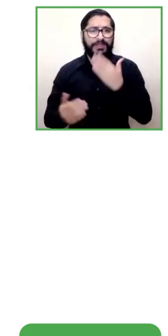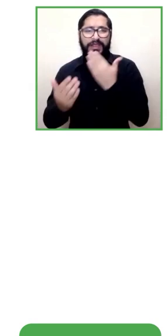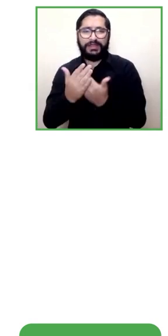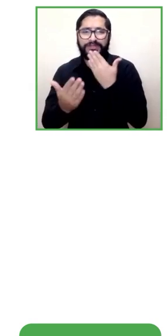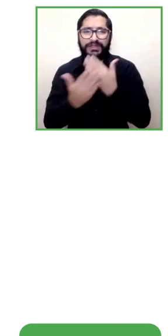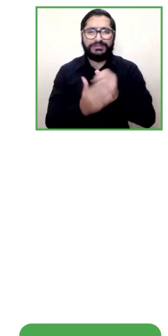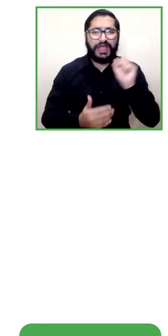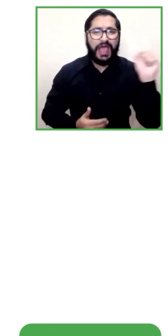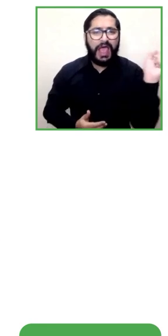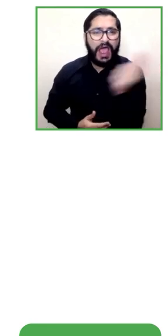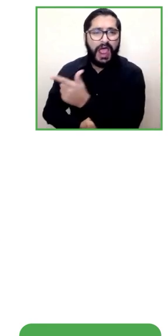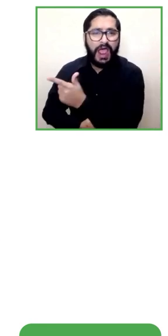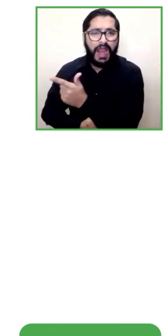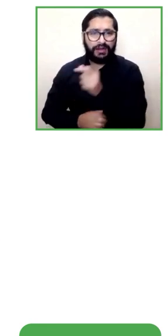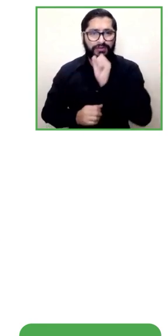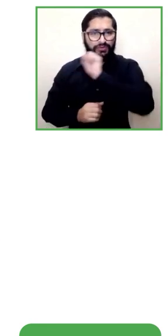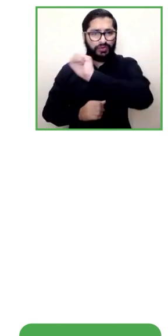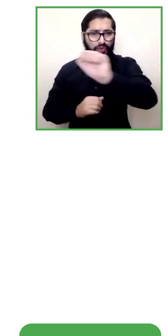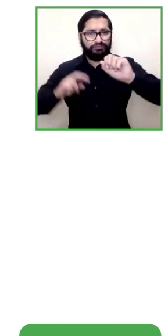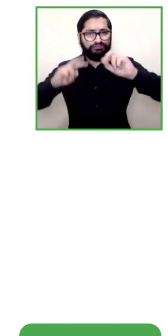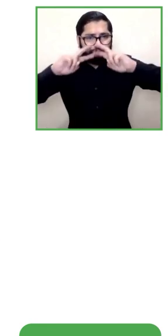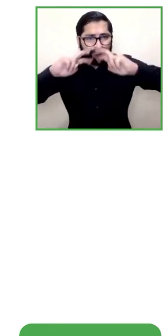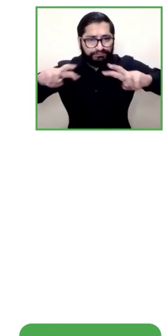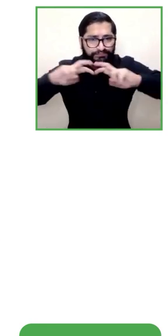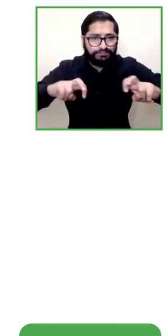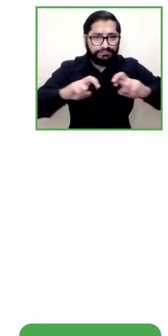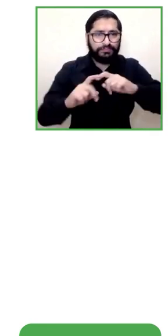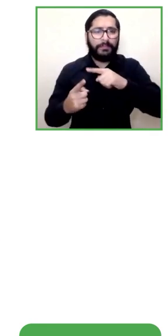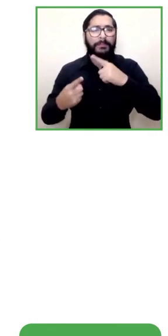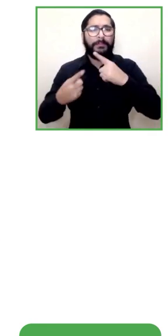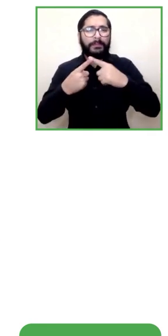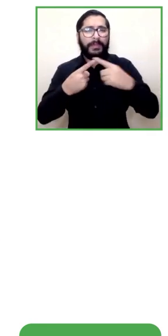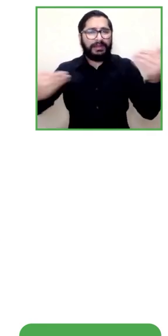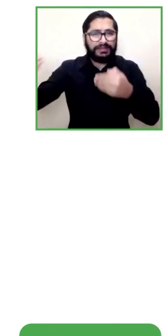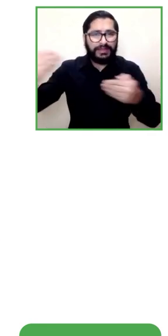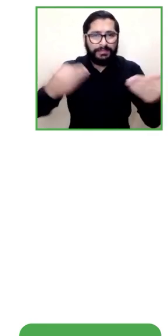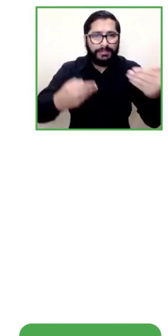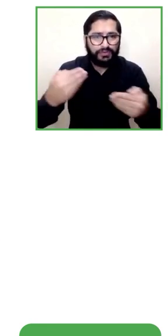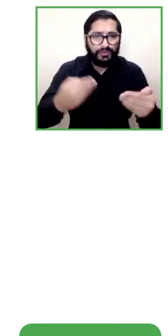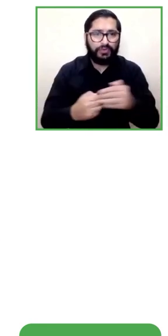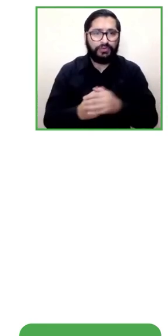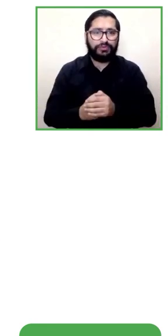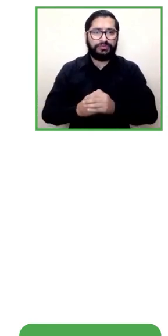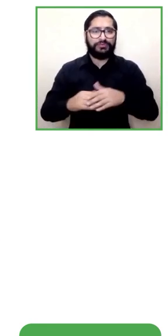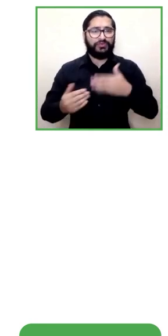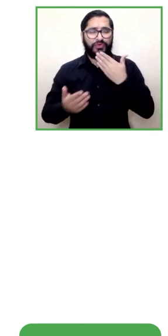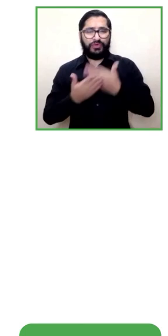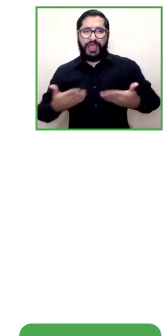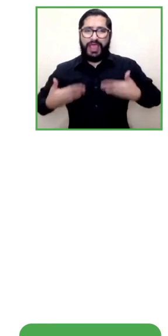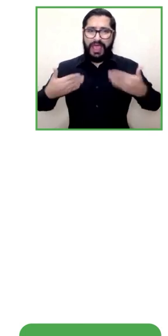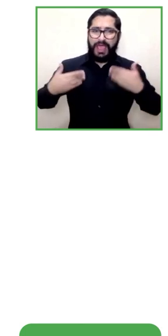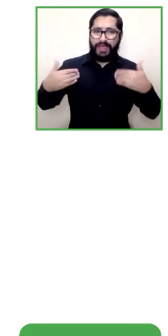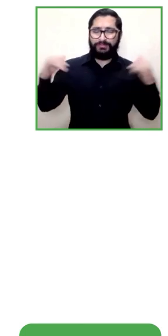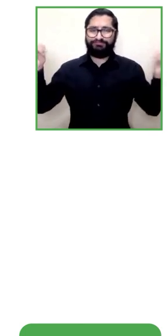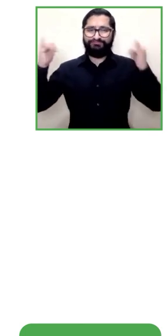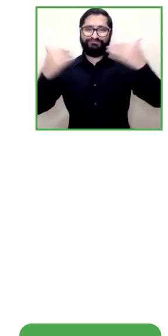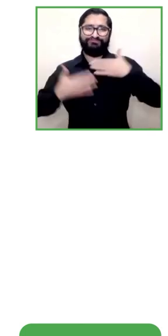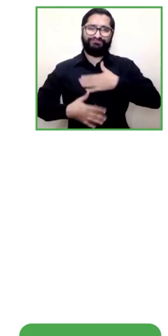y bueno sigan disfrutando de las distintas eventos de Zero Project conozcan más de Zero Project